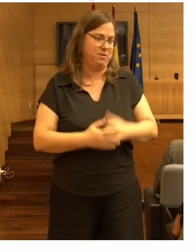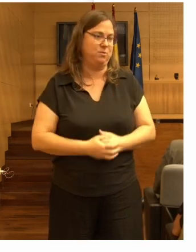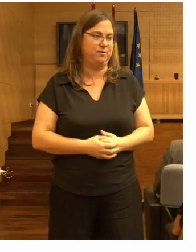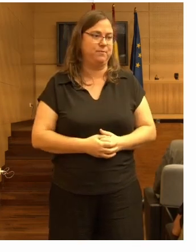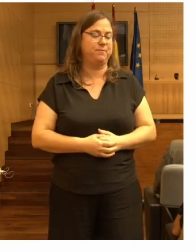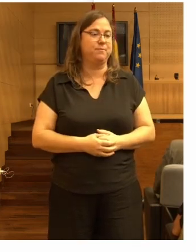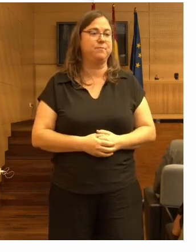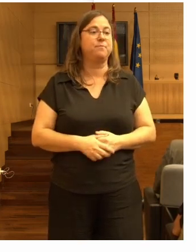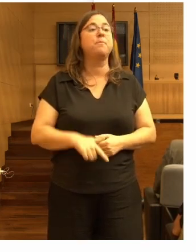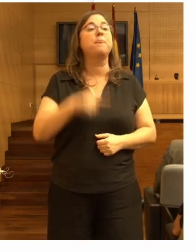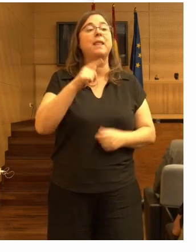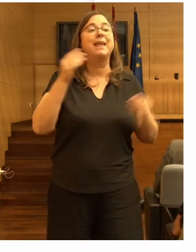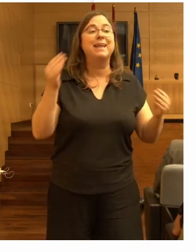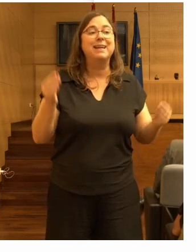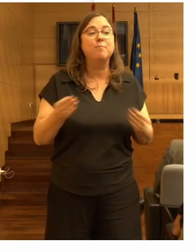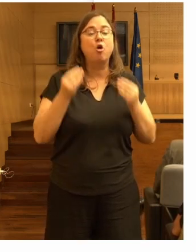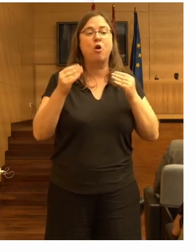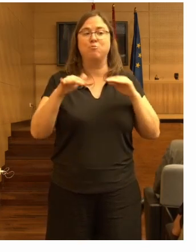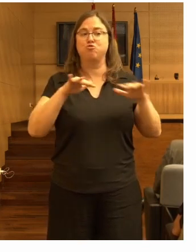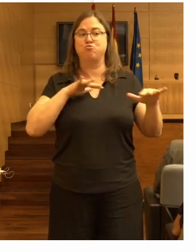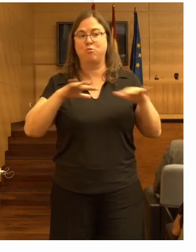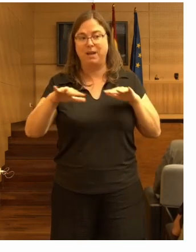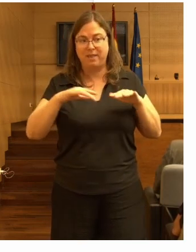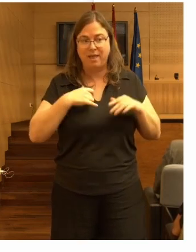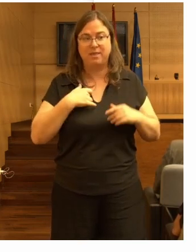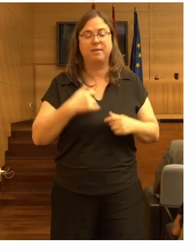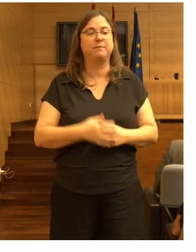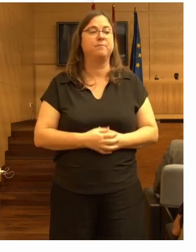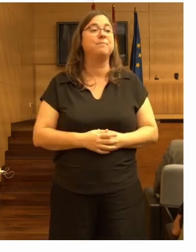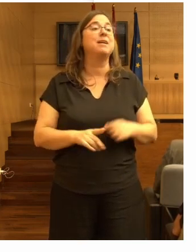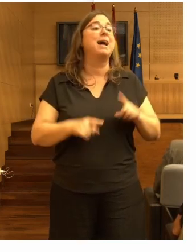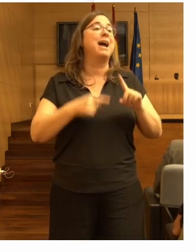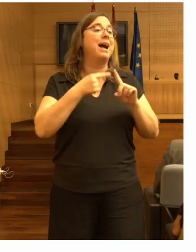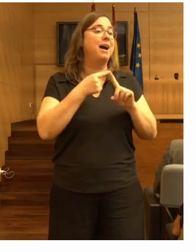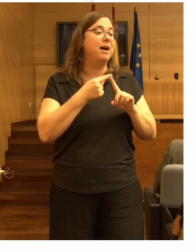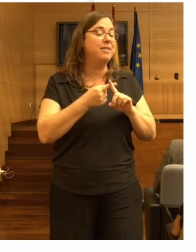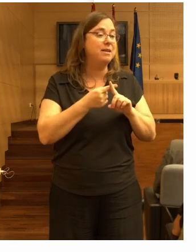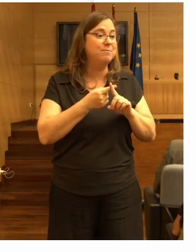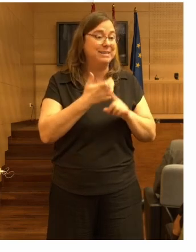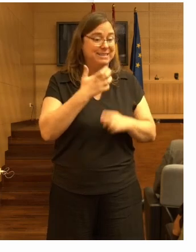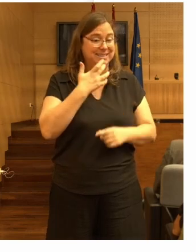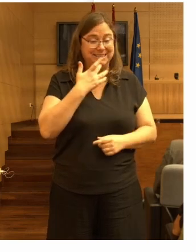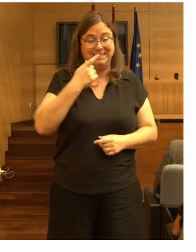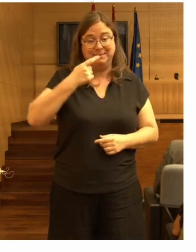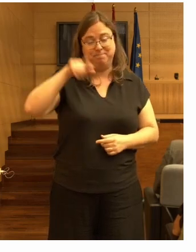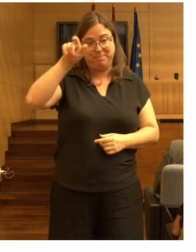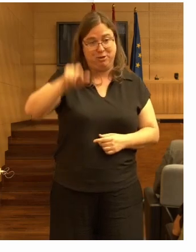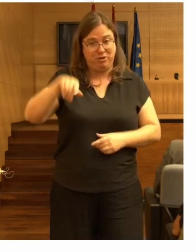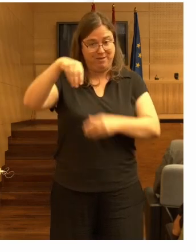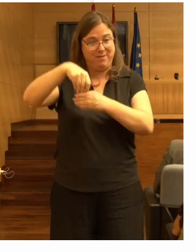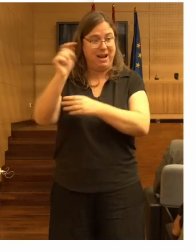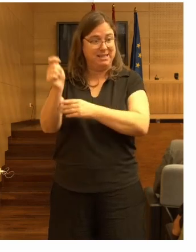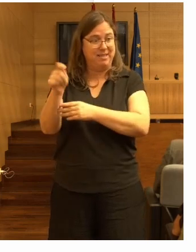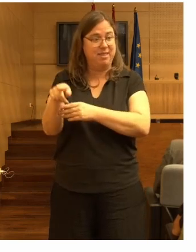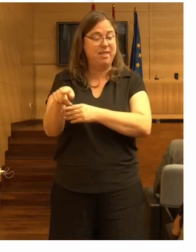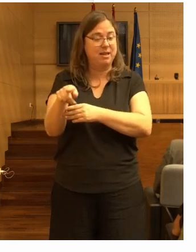eso mejoras mejoramos la movilidad y además para los residentes que tienen pues